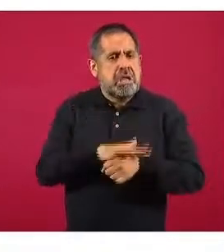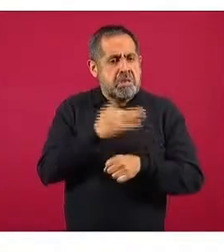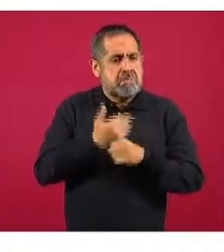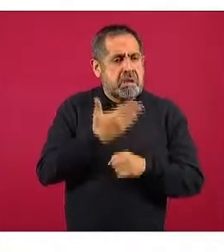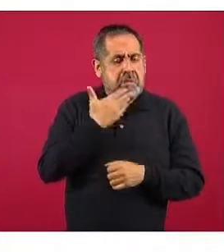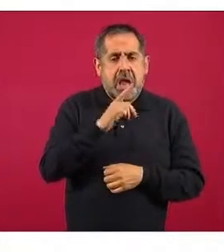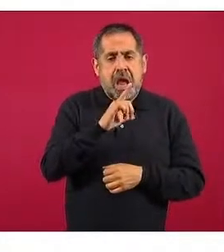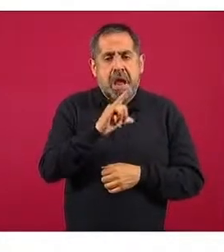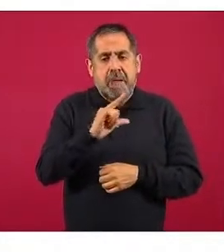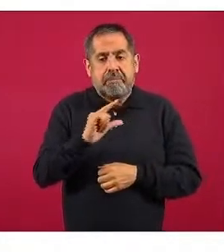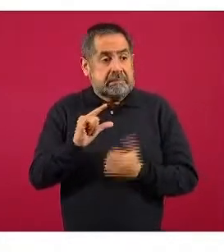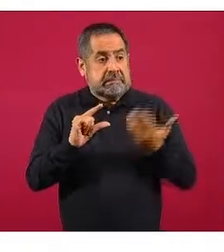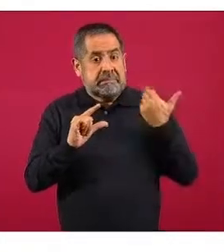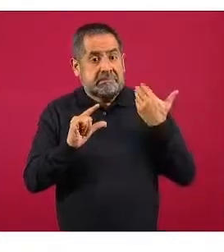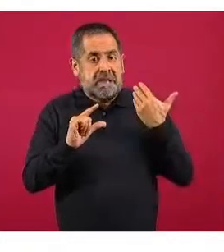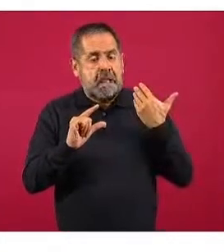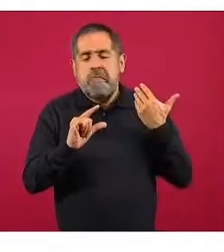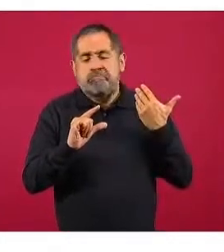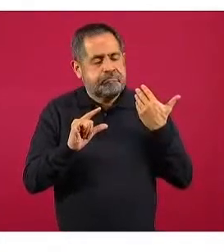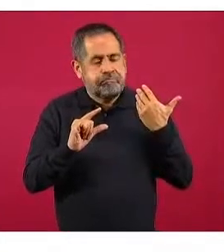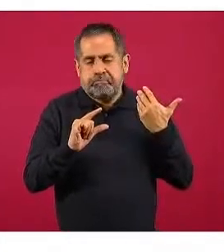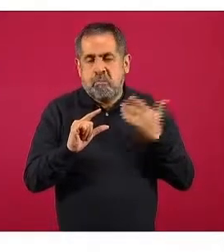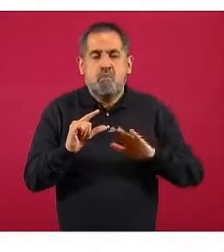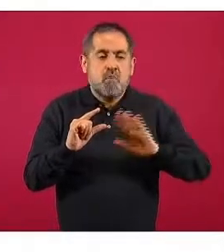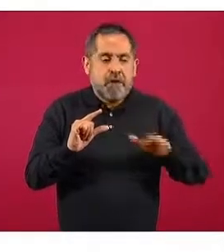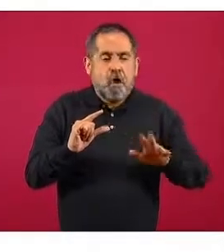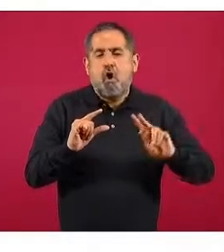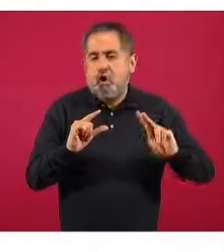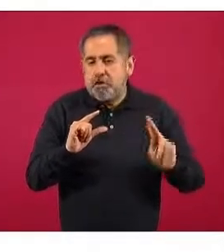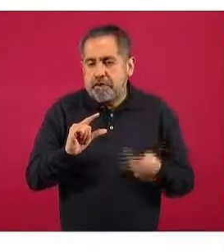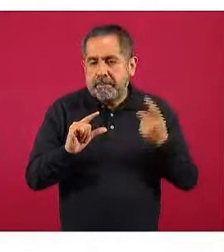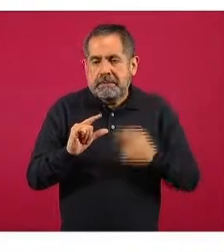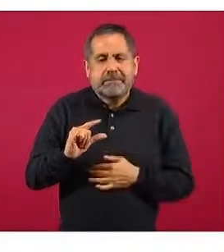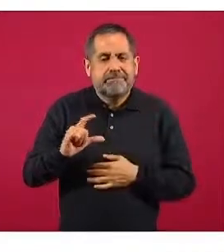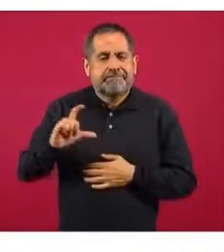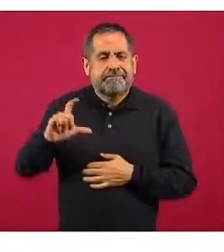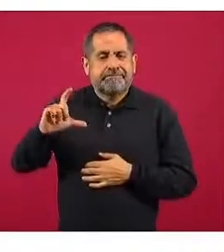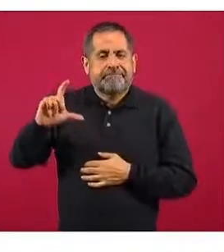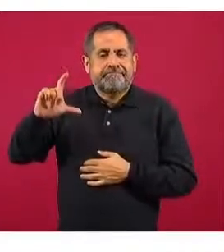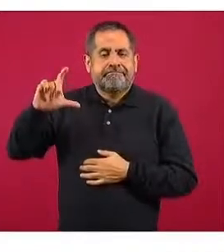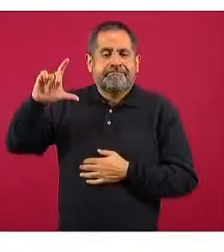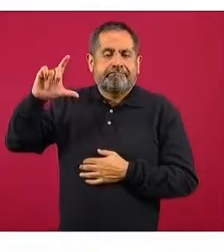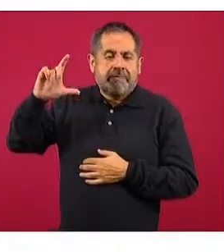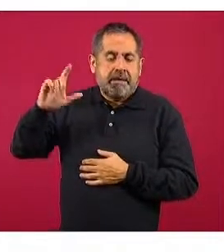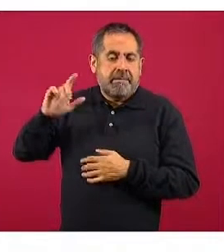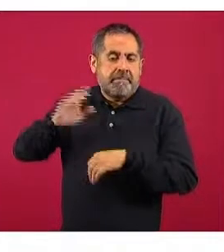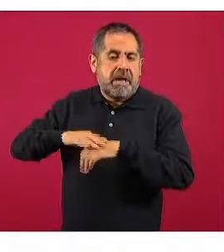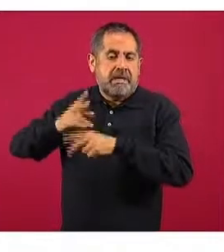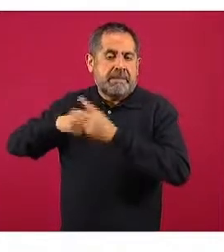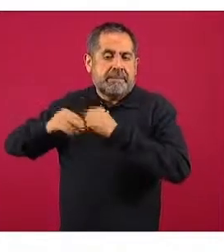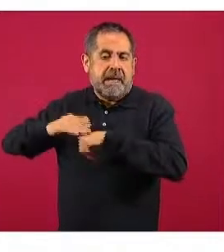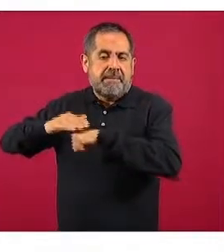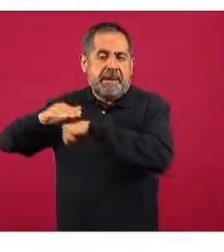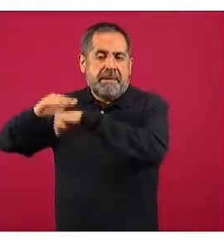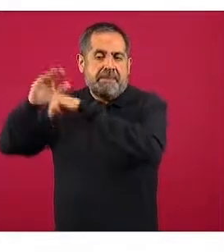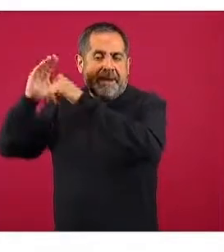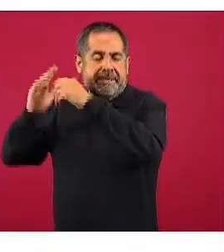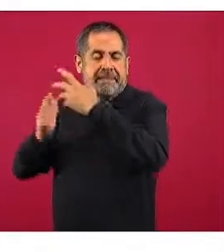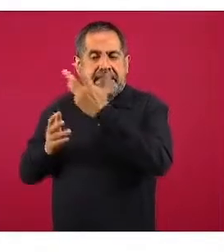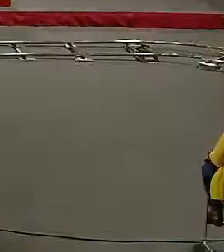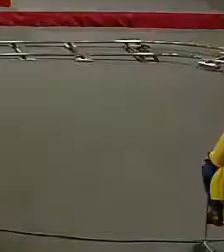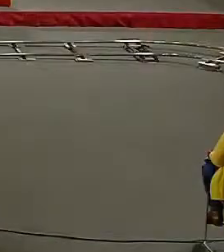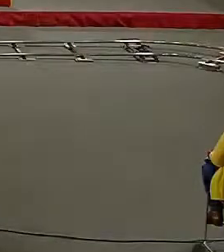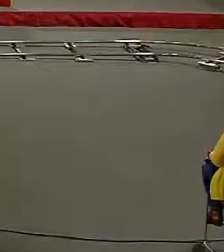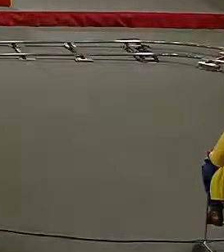últimos meses, en materia de defunciones, pues nuevamente vuelve a tener una presentación